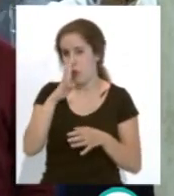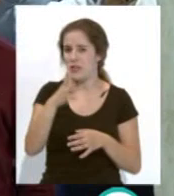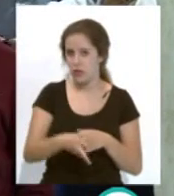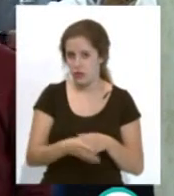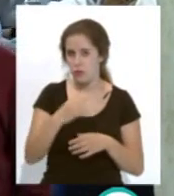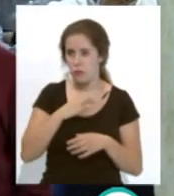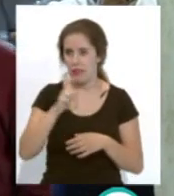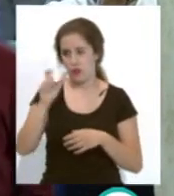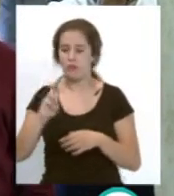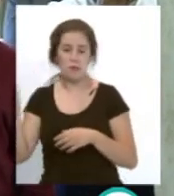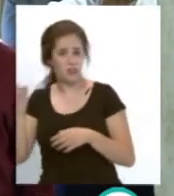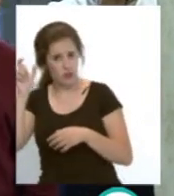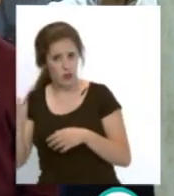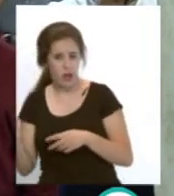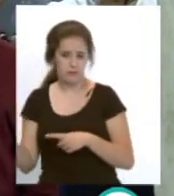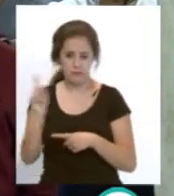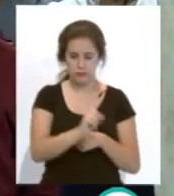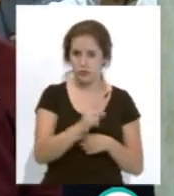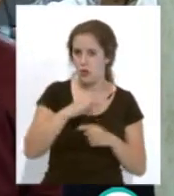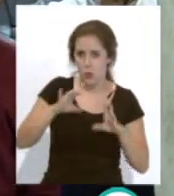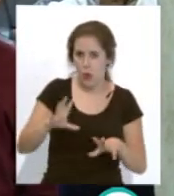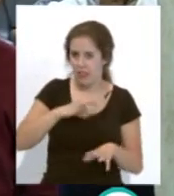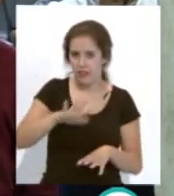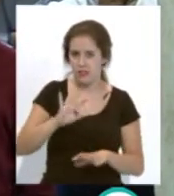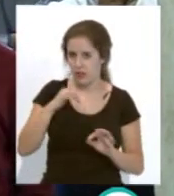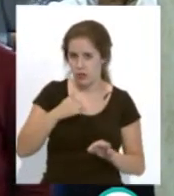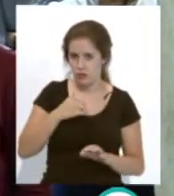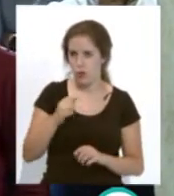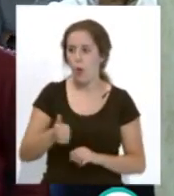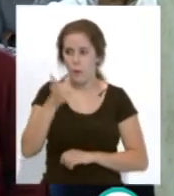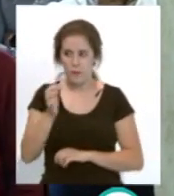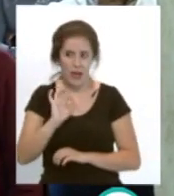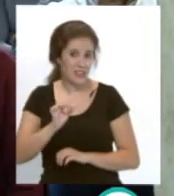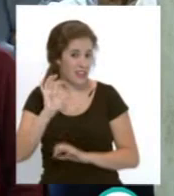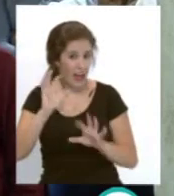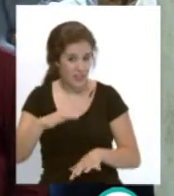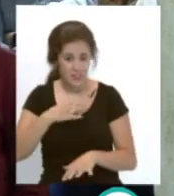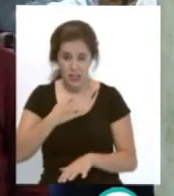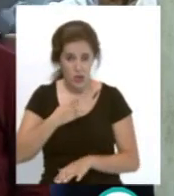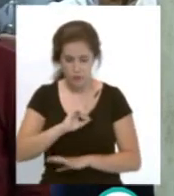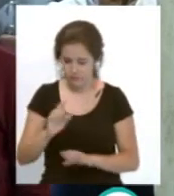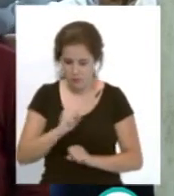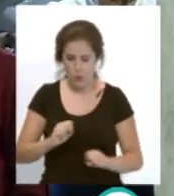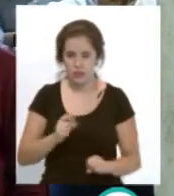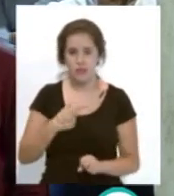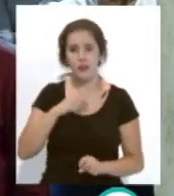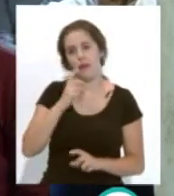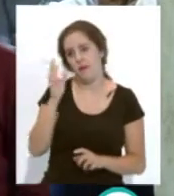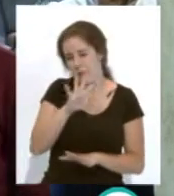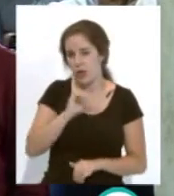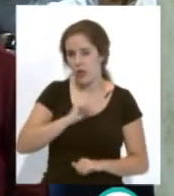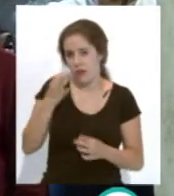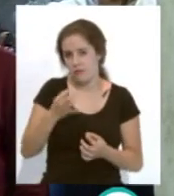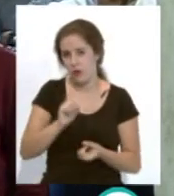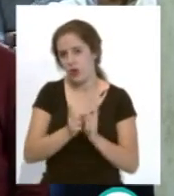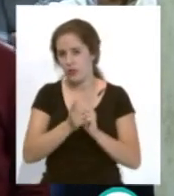podrá venir alguien que sea igual de cadista que yo pero seguramente más cadista que yo no vendrá nadie así que por lo menos que vean otras caras que no sea siempre